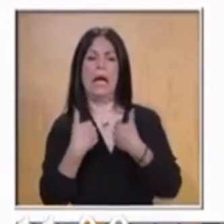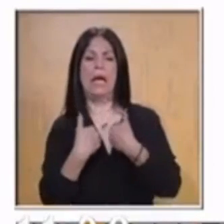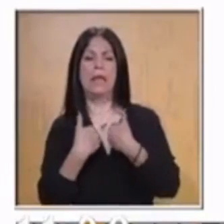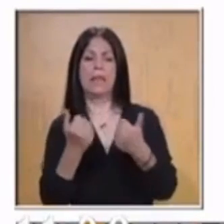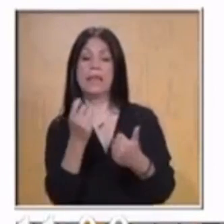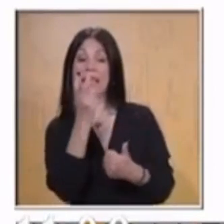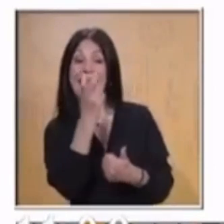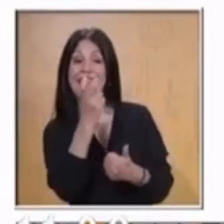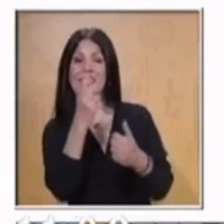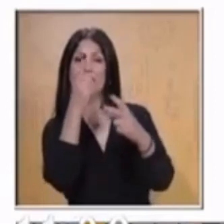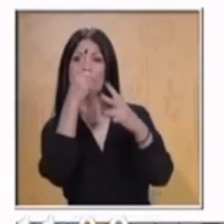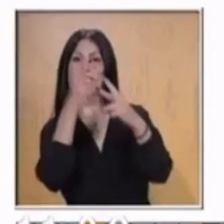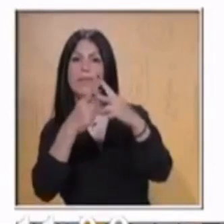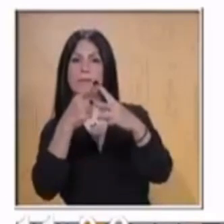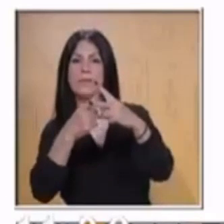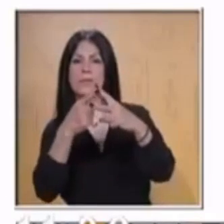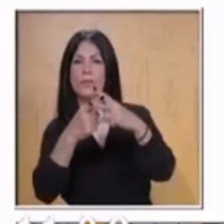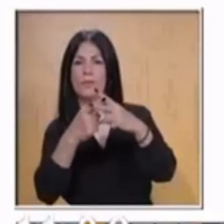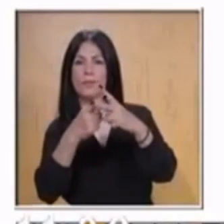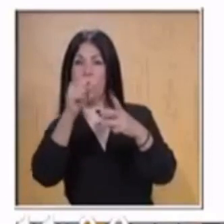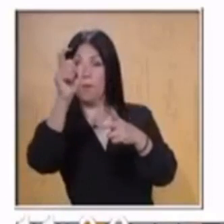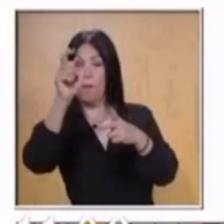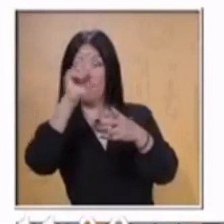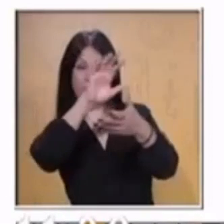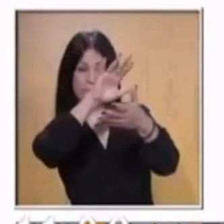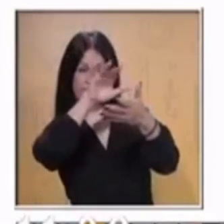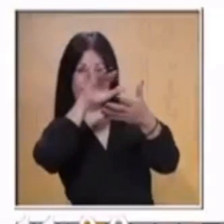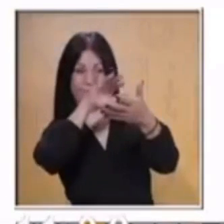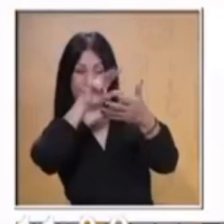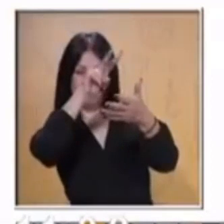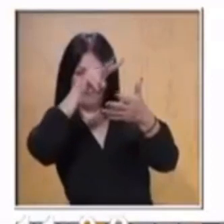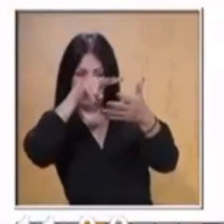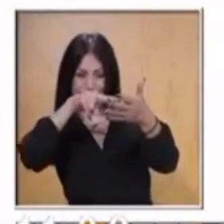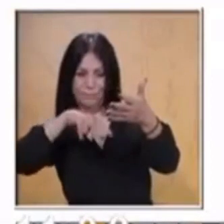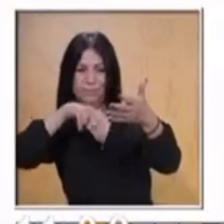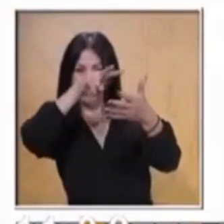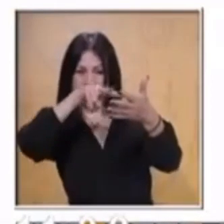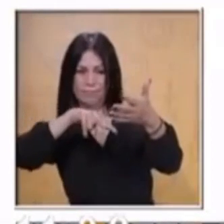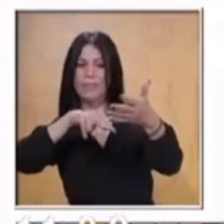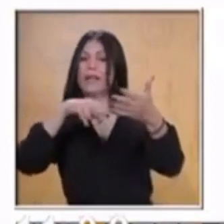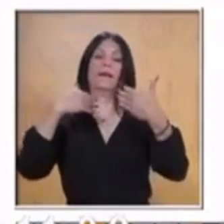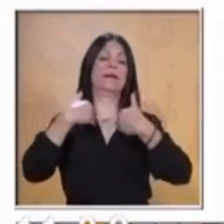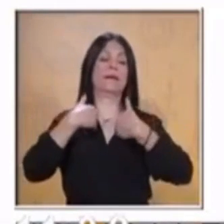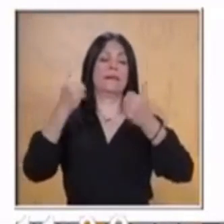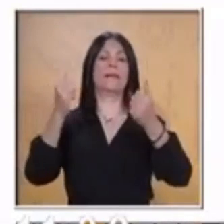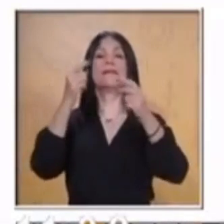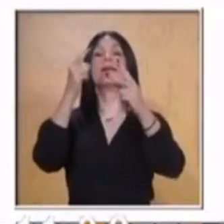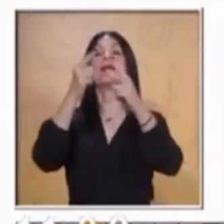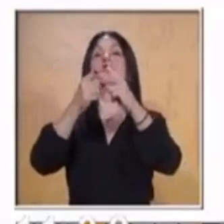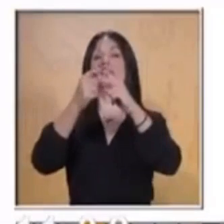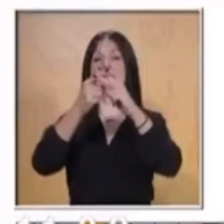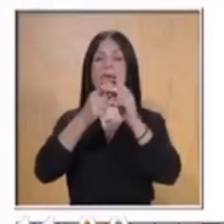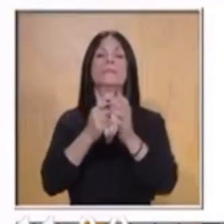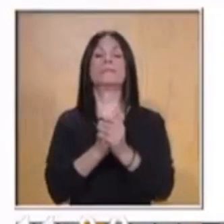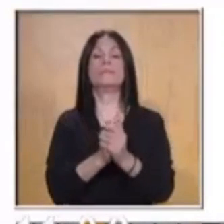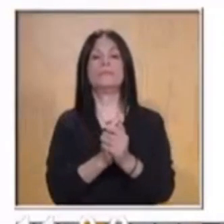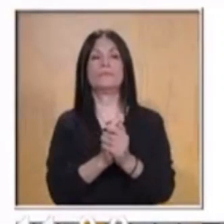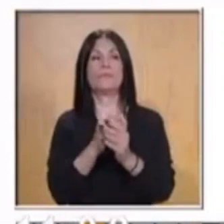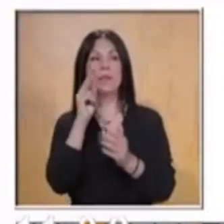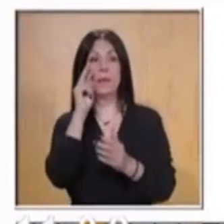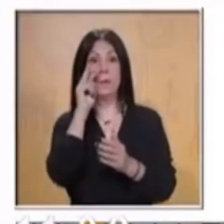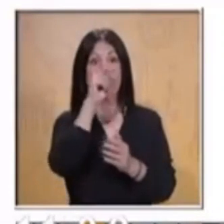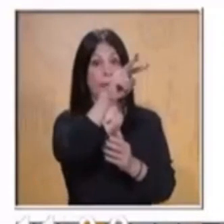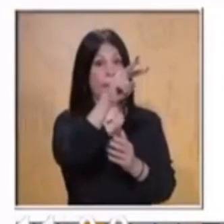una división. ¿Correcto? Bueno, continuamos. En pantalla estás